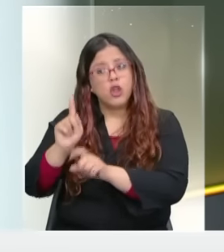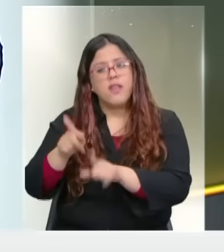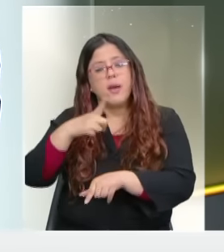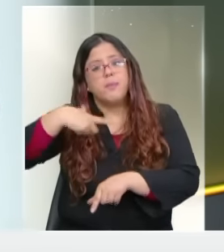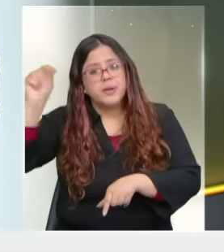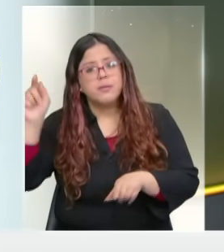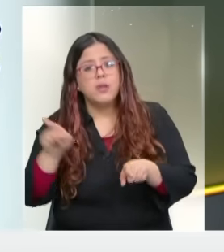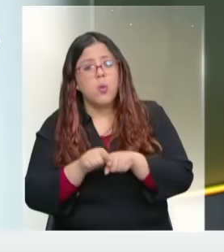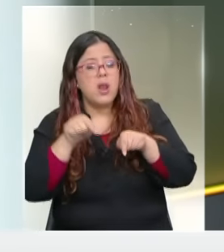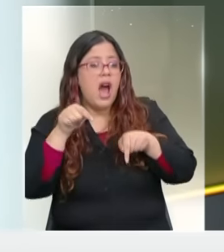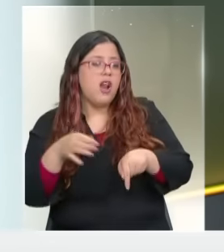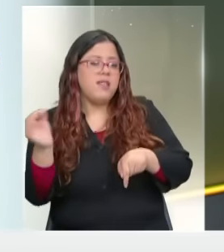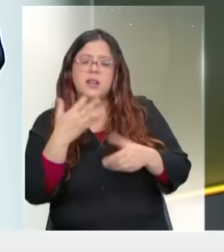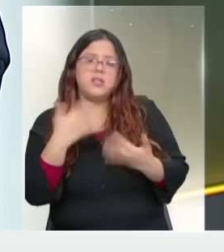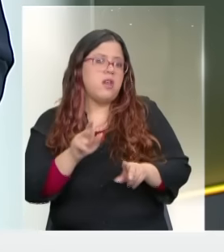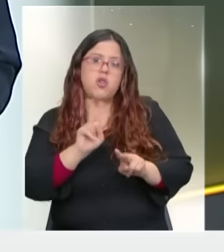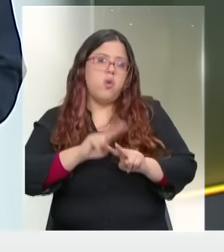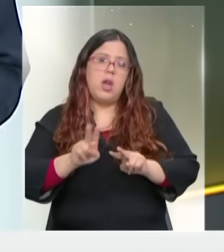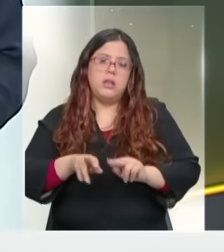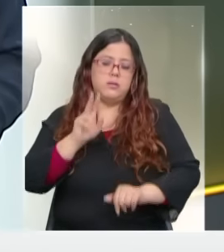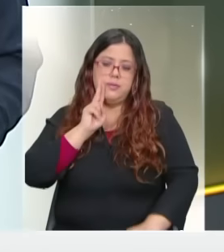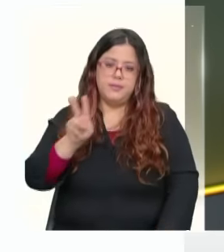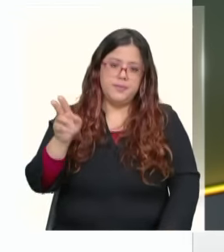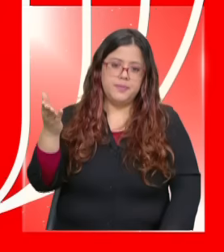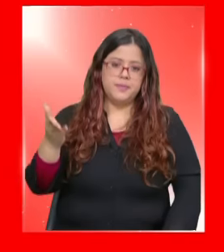bueno, a esta altura ya no lo hizo. Escuchémosla.